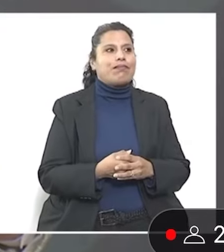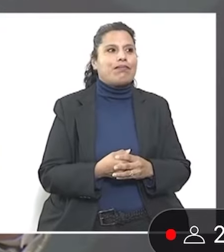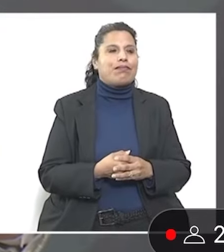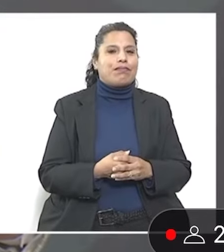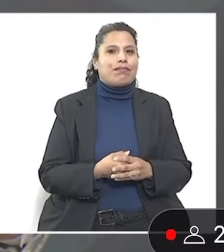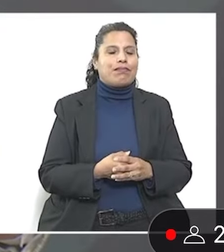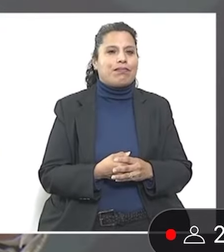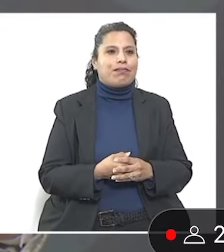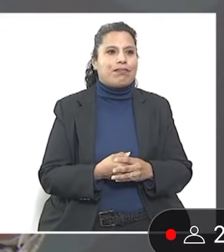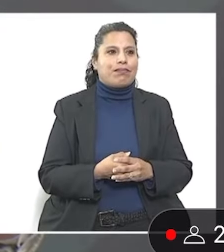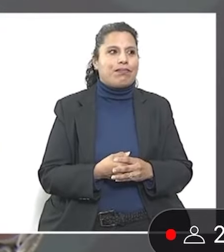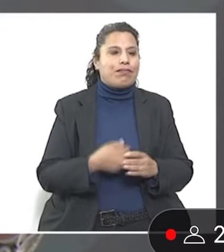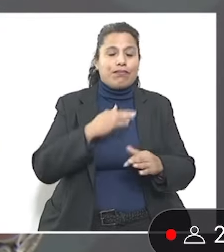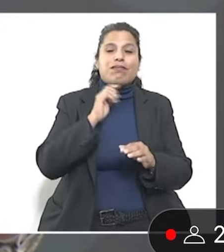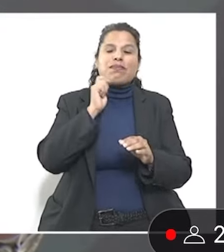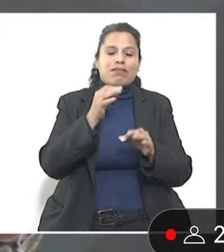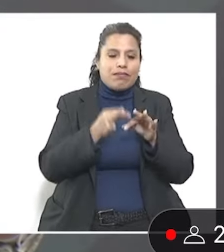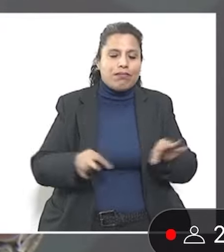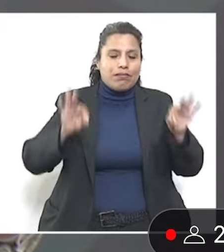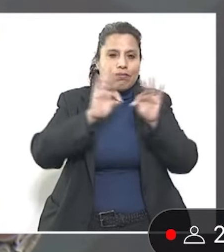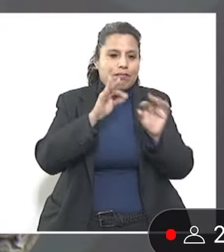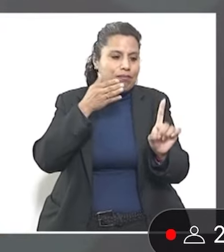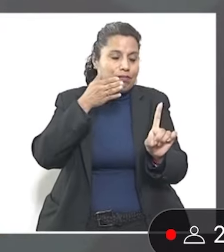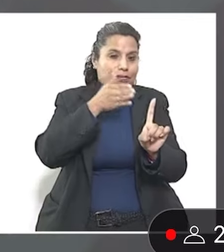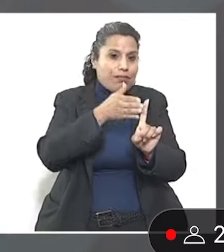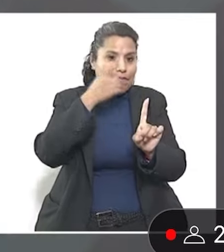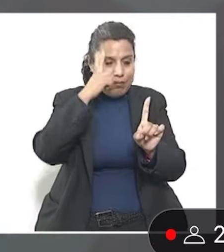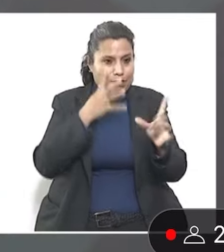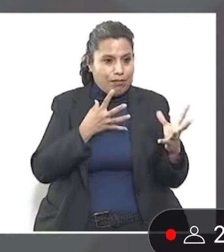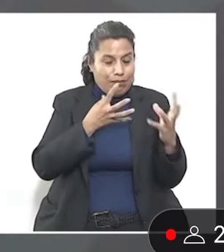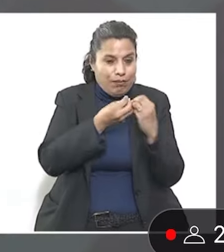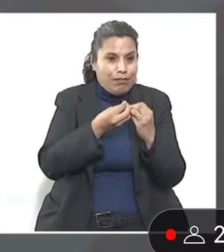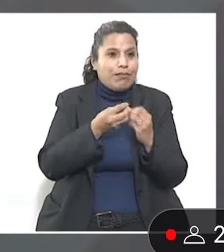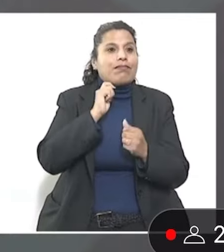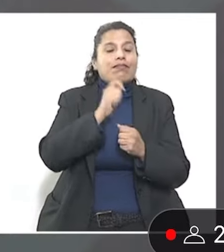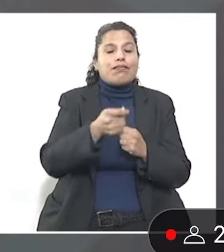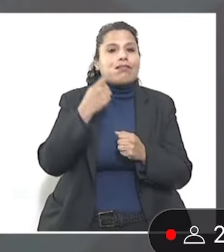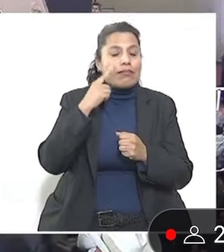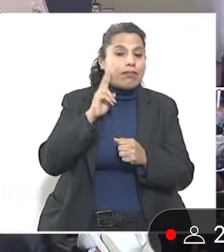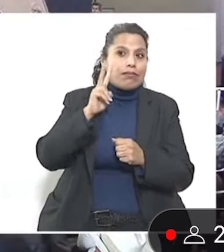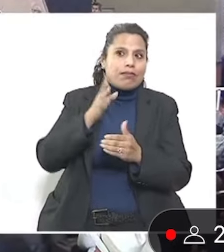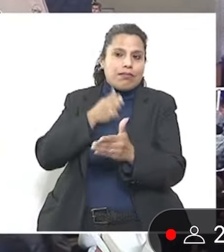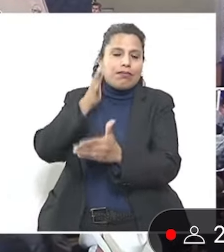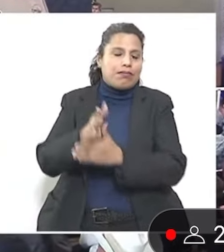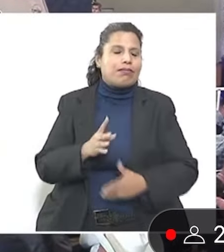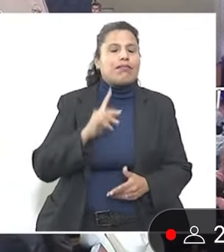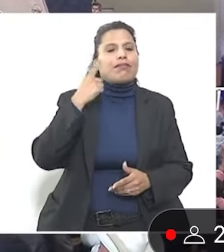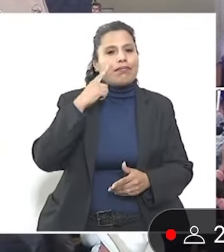con el objetivo de que hagamos juntos la presa de mil pillas para que haya agua para el campo,